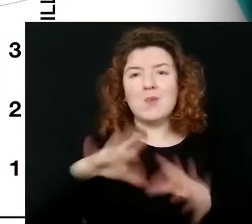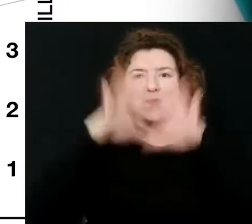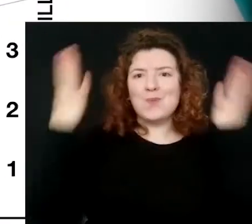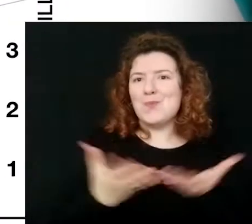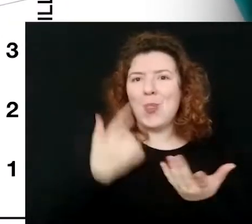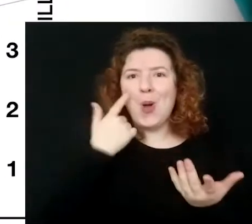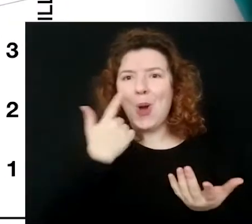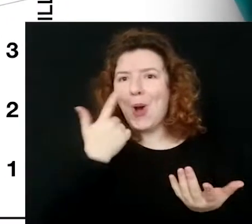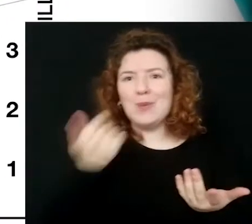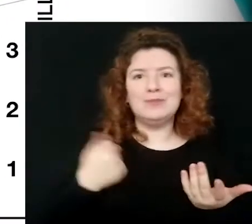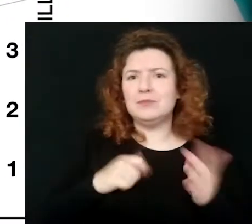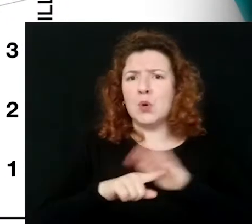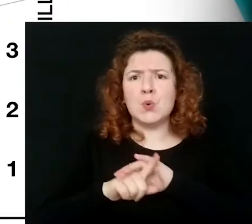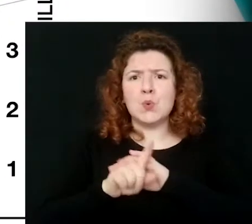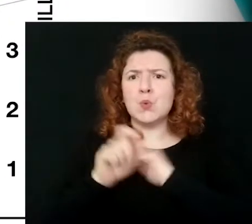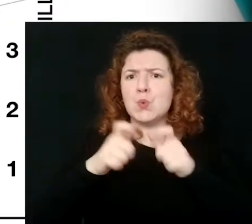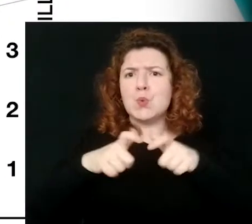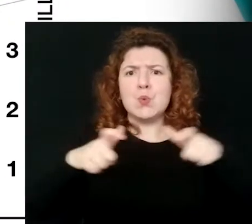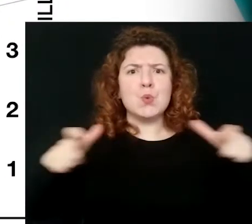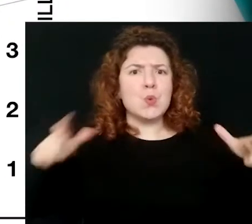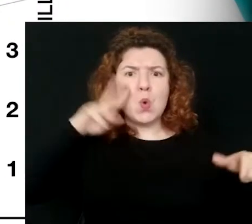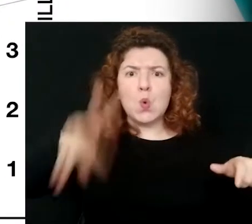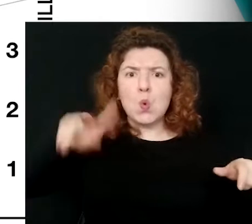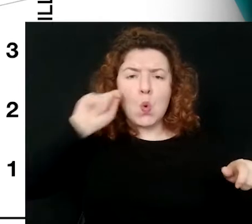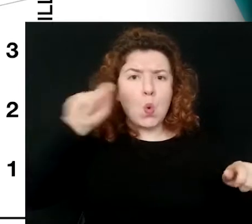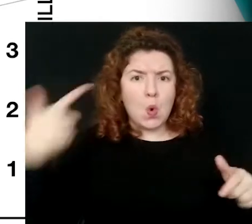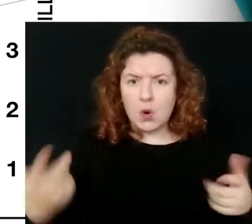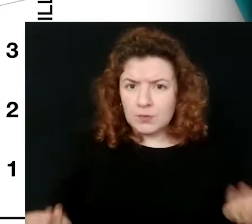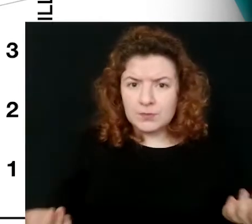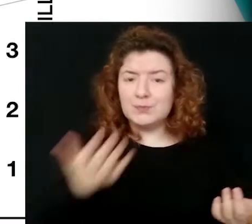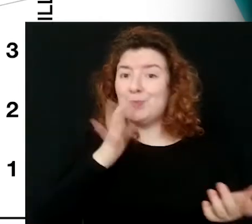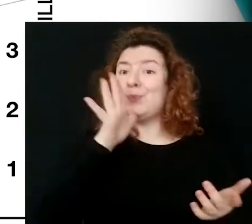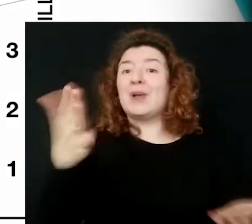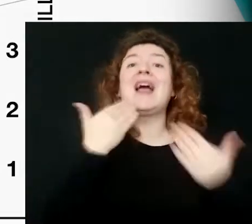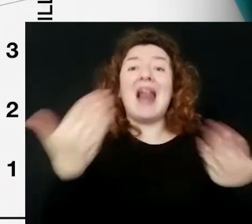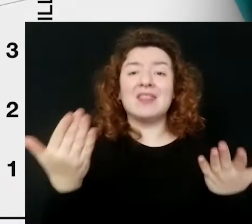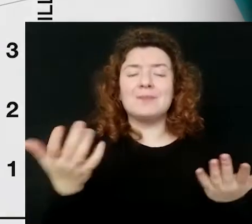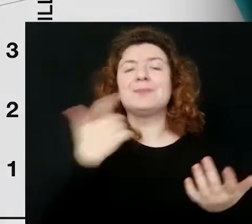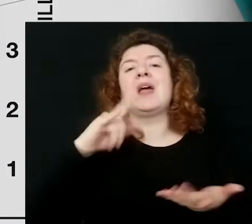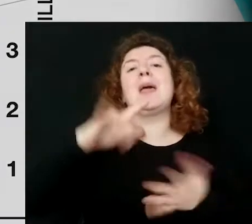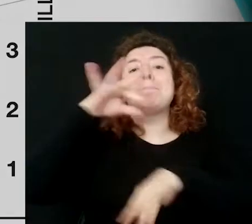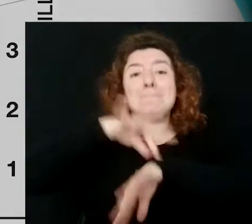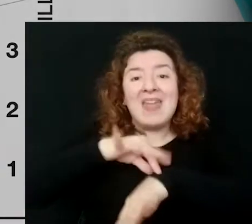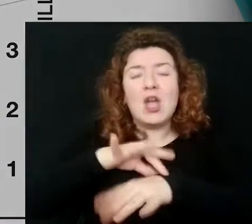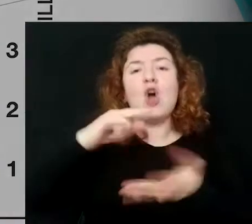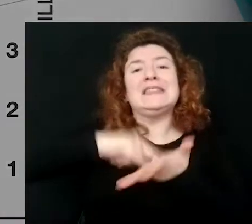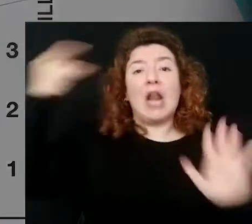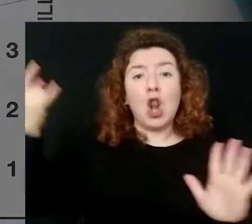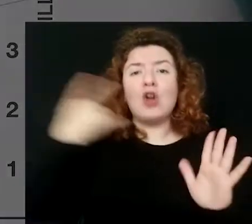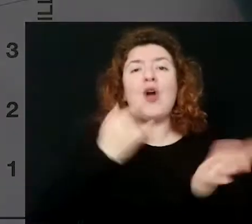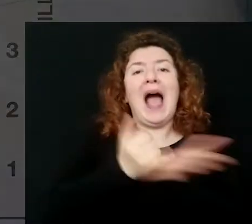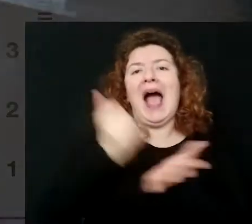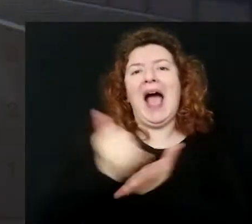mundo está experimentando un crecimiento sin precedentes, primordialmente por los modernos avances tecnológicos, médicos y